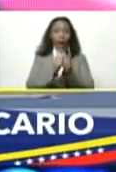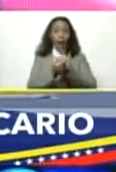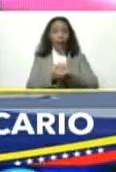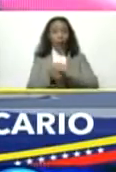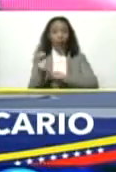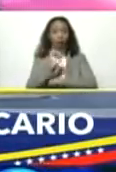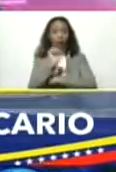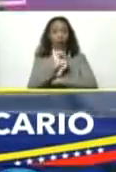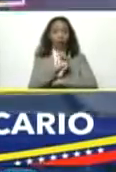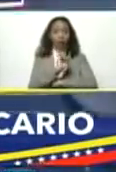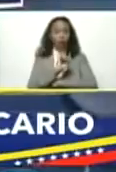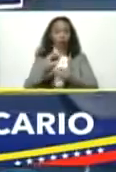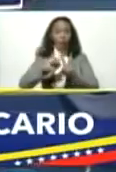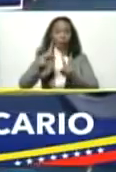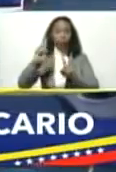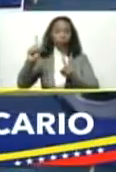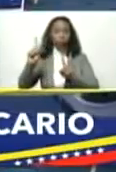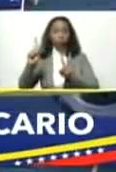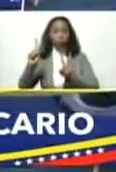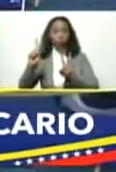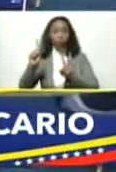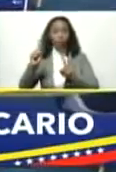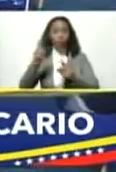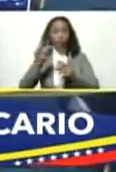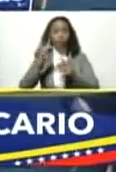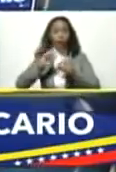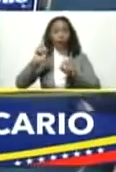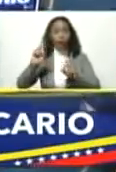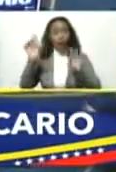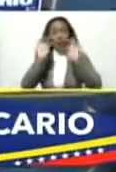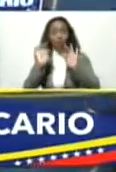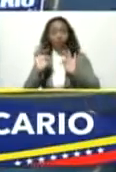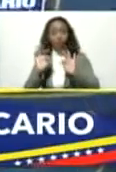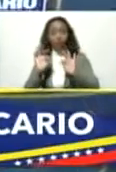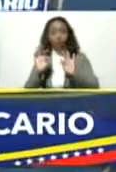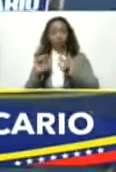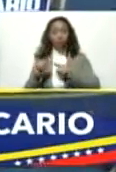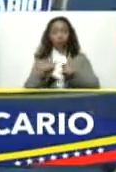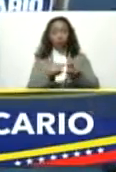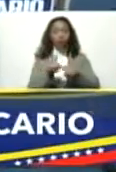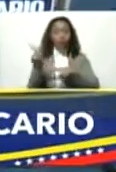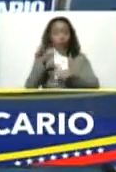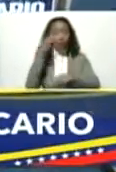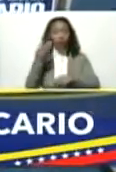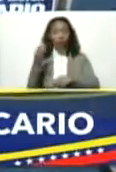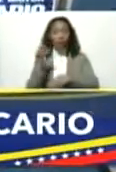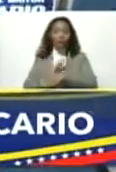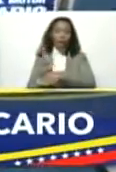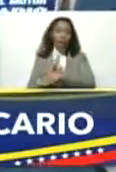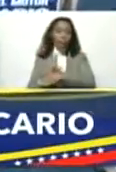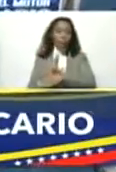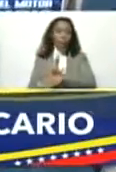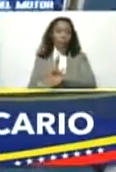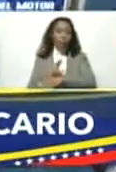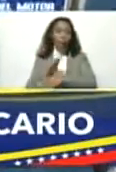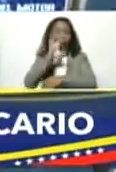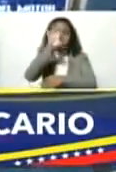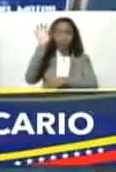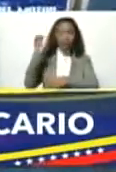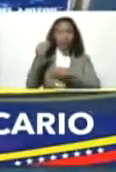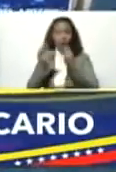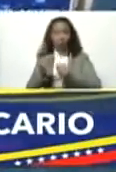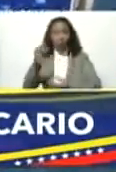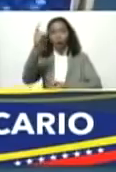vehículos por vehículos eléctricos y de energías alternativas ya es una realidad acelerada en países como